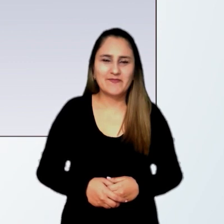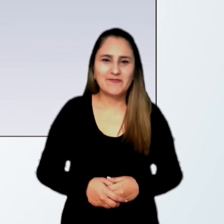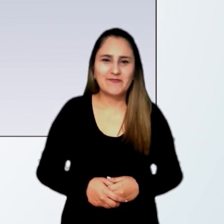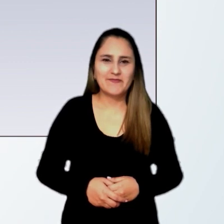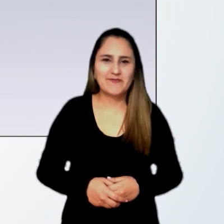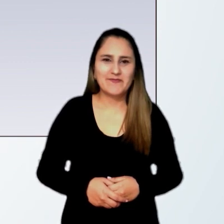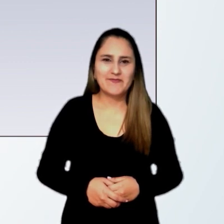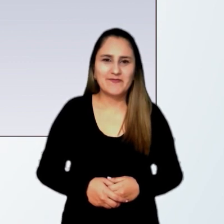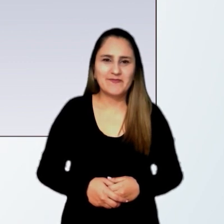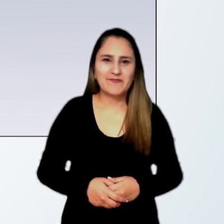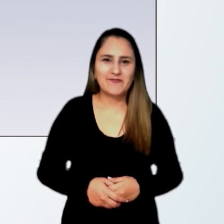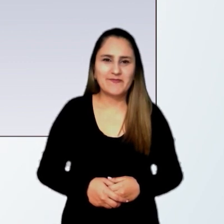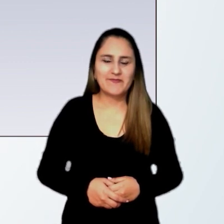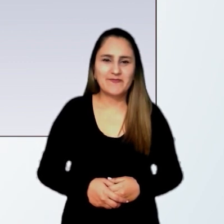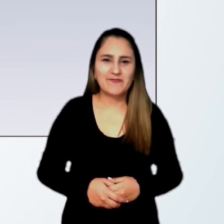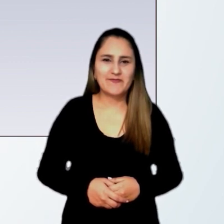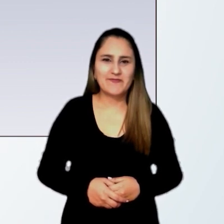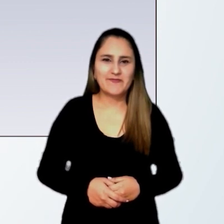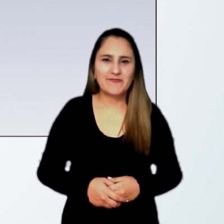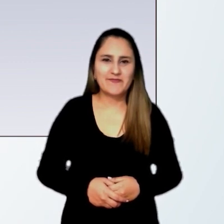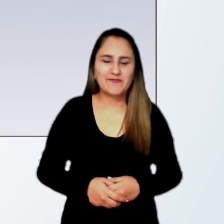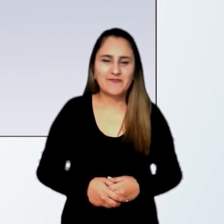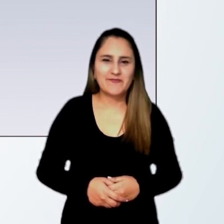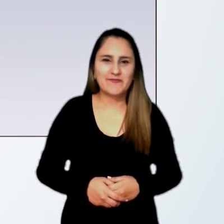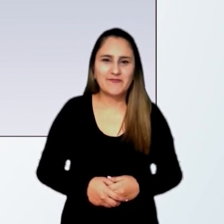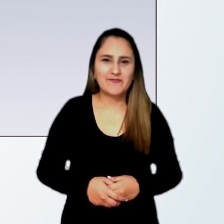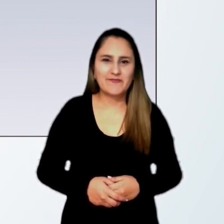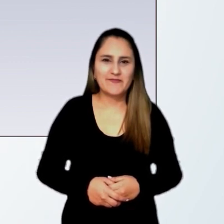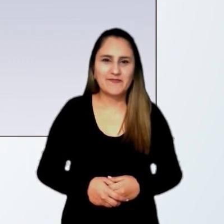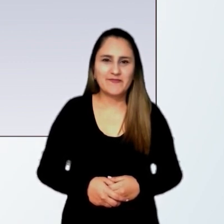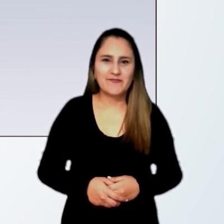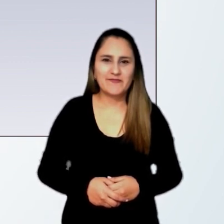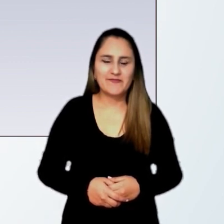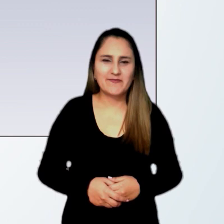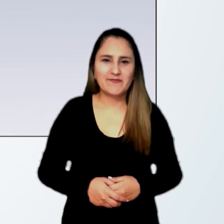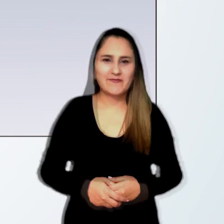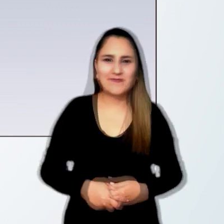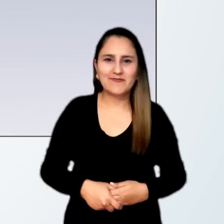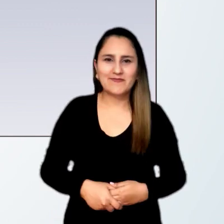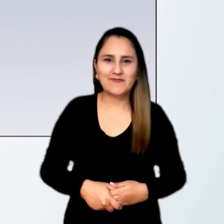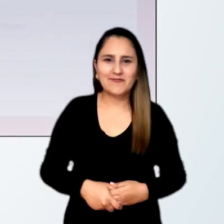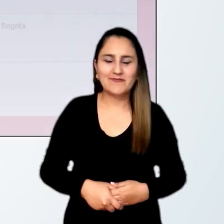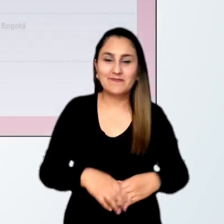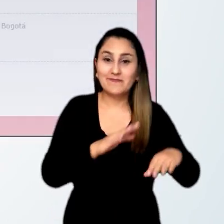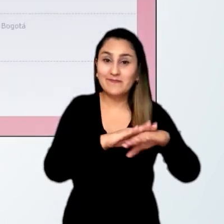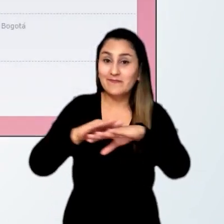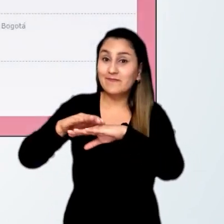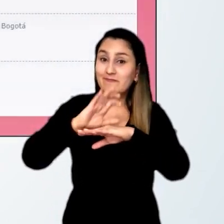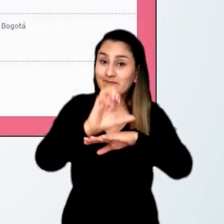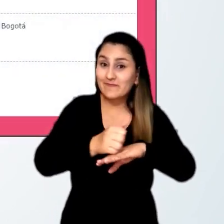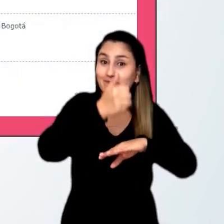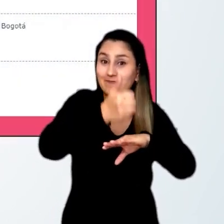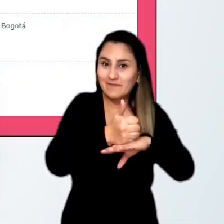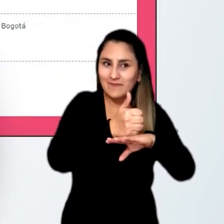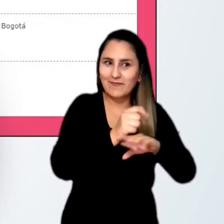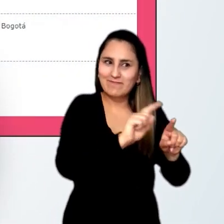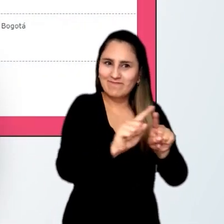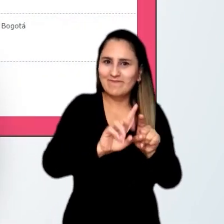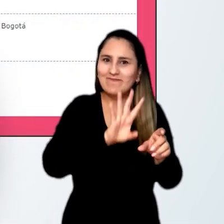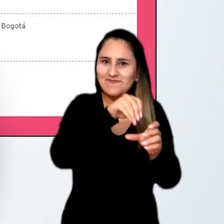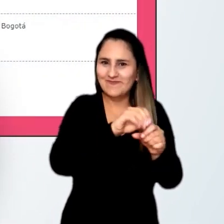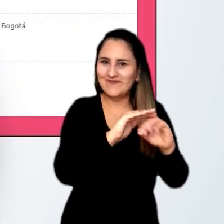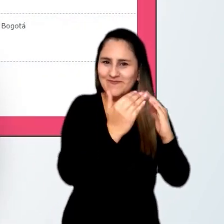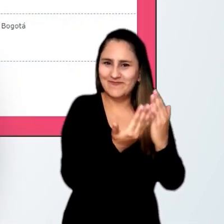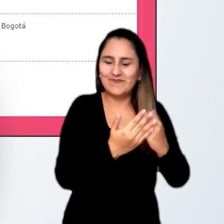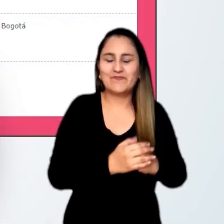311 punto ICFES punto gov punto co slash. Señor rector o director,